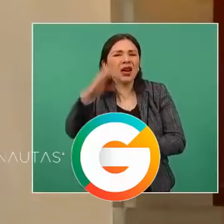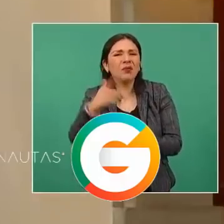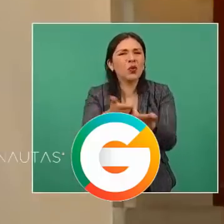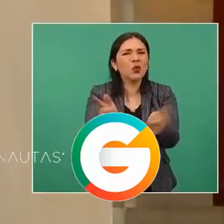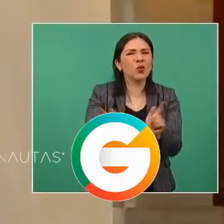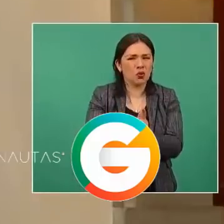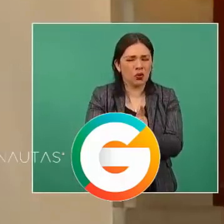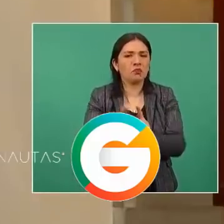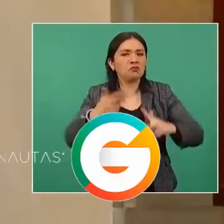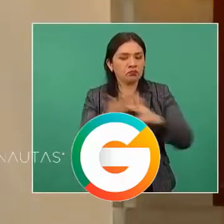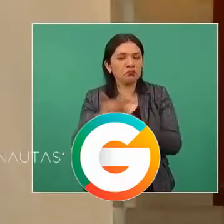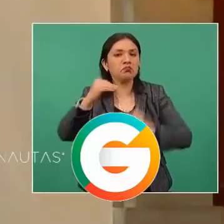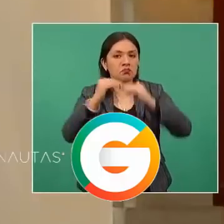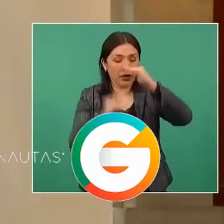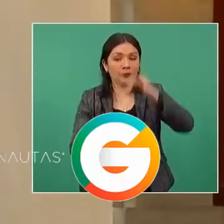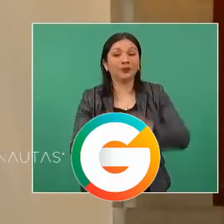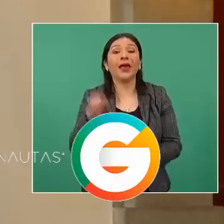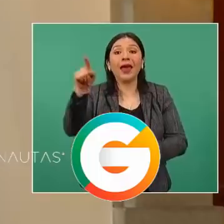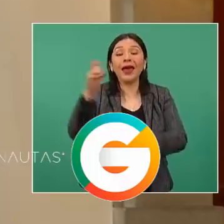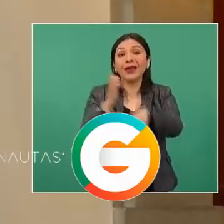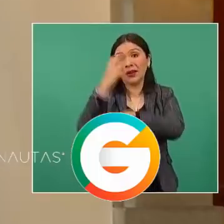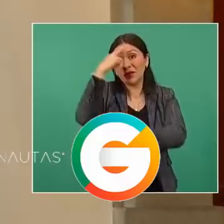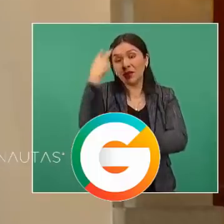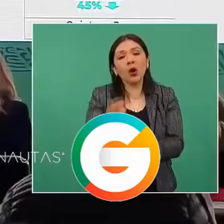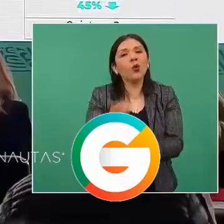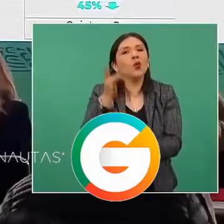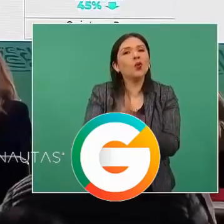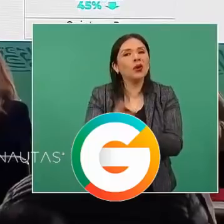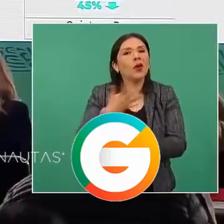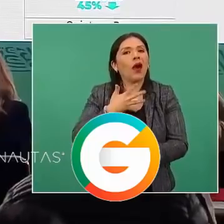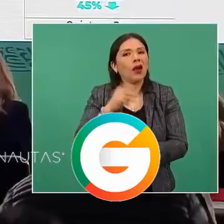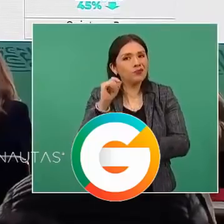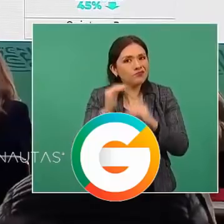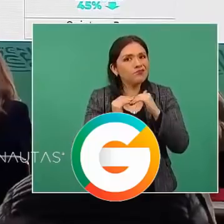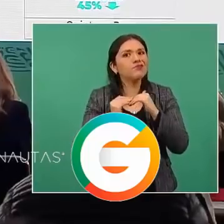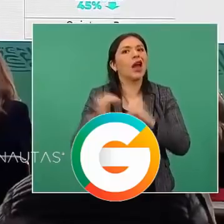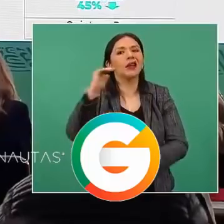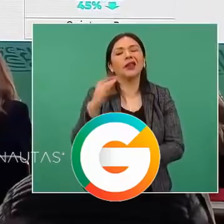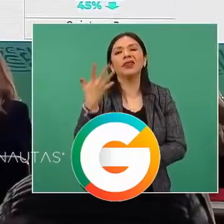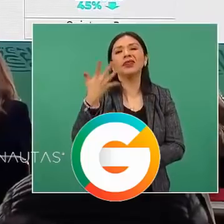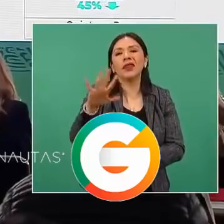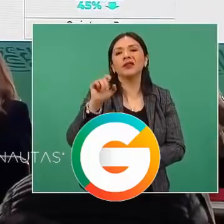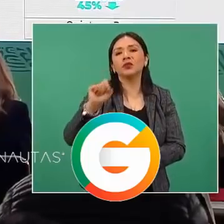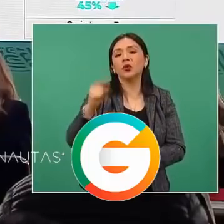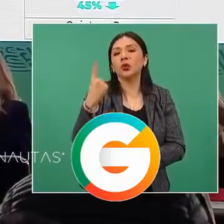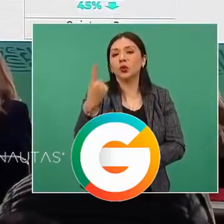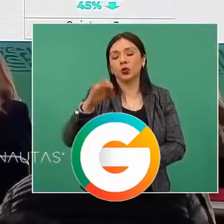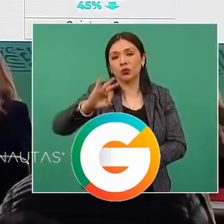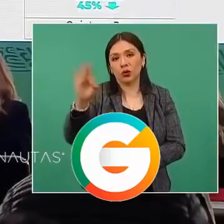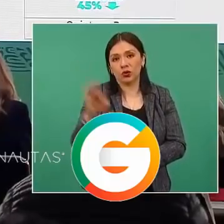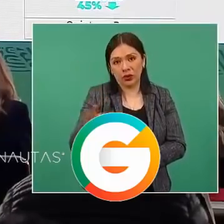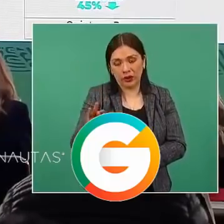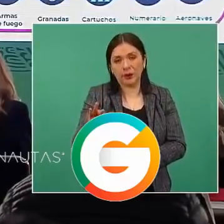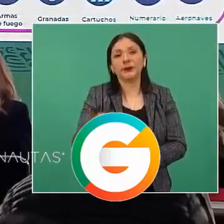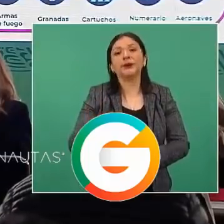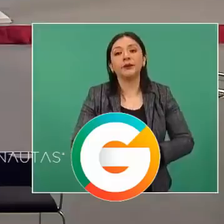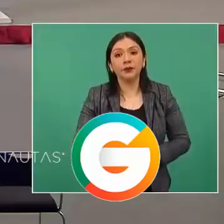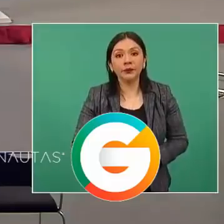Y el Estado de México es el único que ha ido en incremento con un 10.1 por ciento.